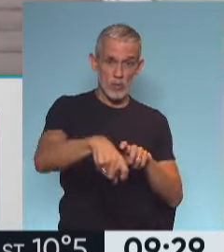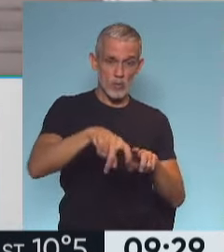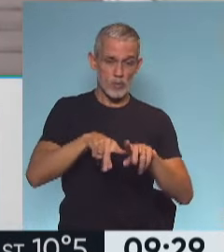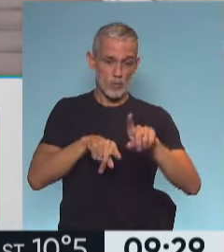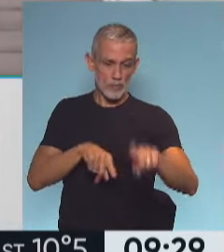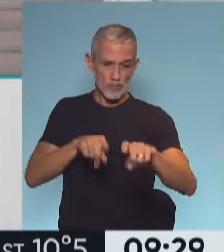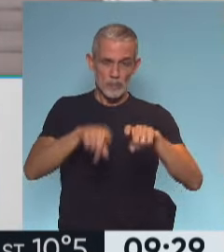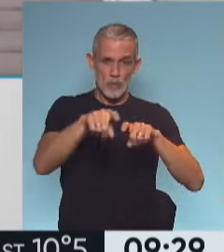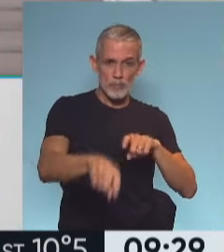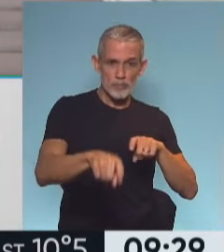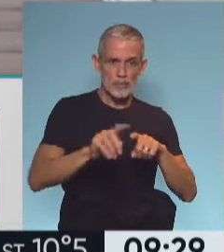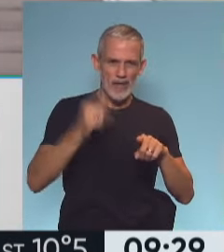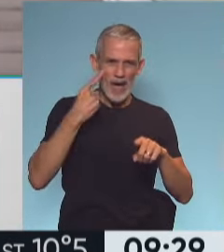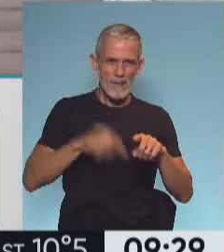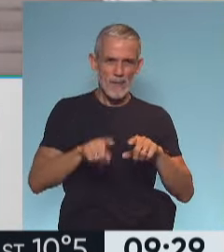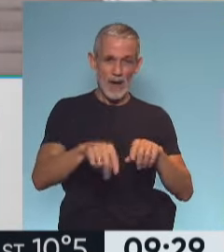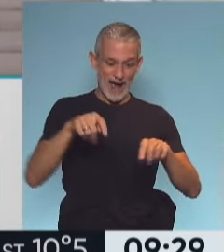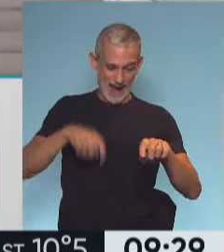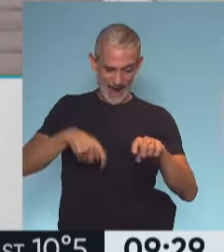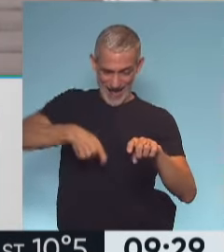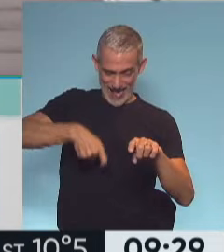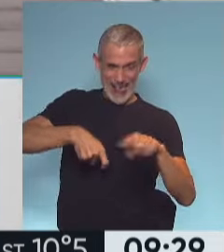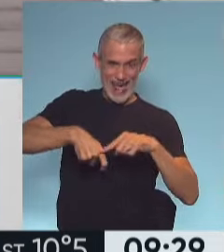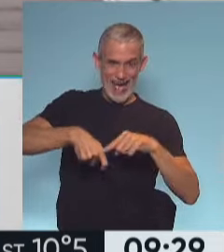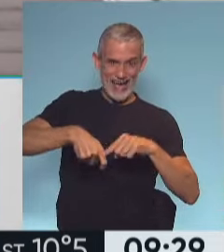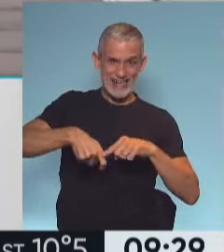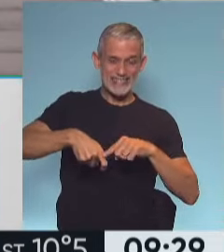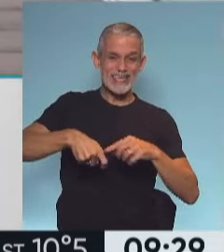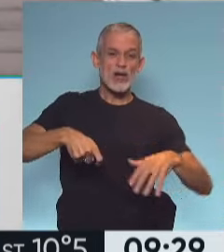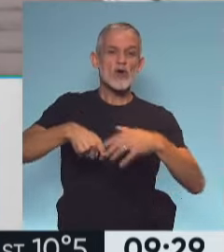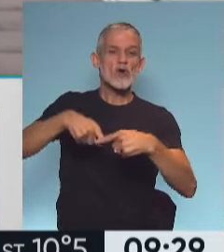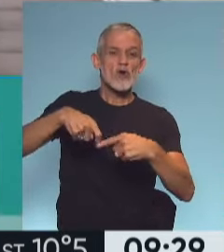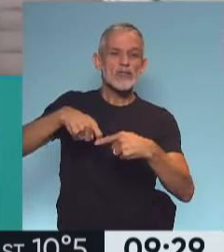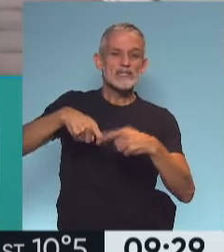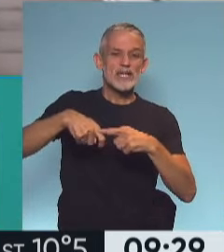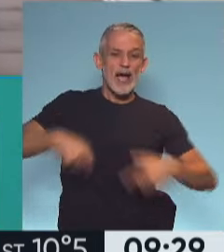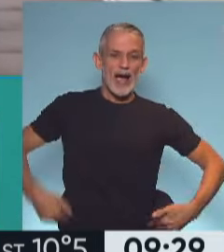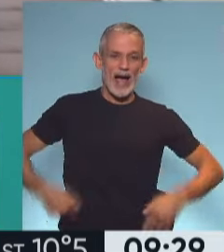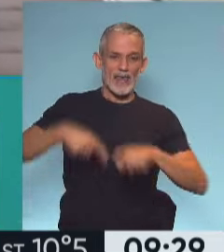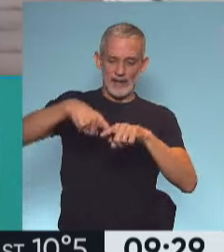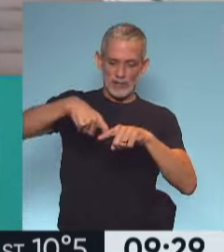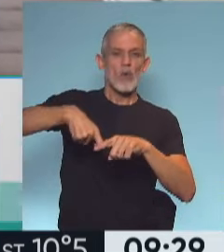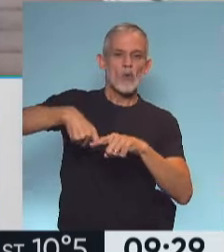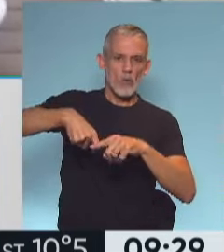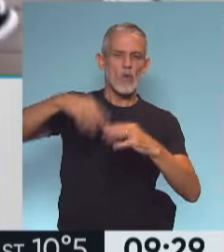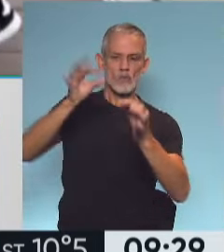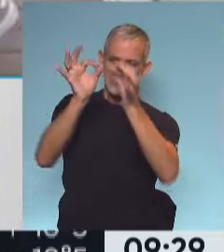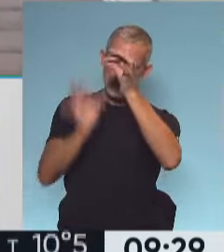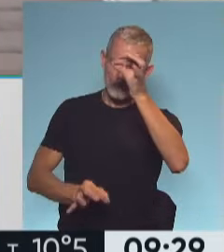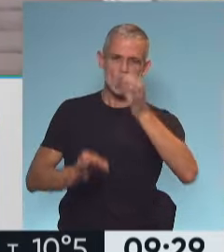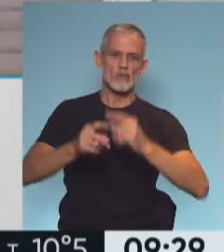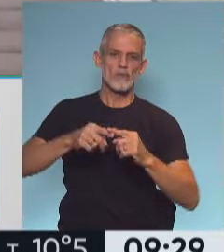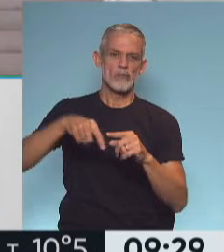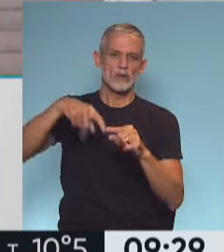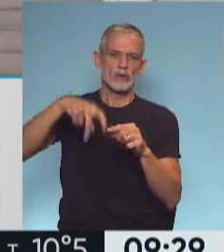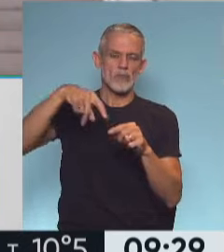si vos observás la pierna que queda detrás está en línea la rodilla con la cadera eso quiere decir que el psoas está corto ¿ves?